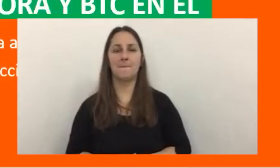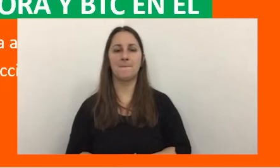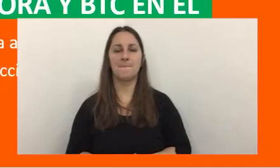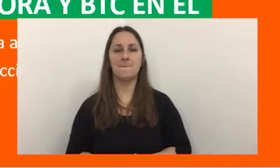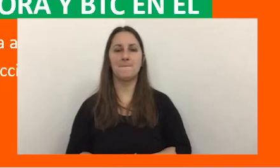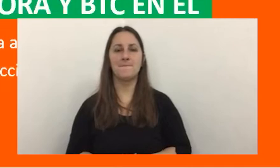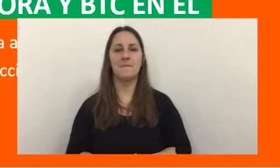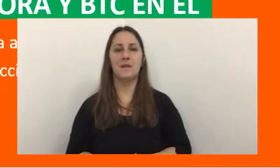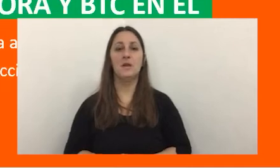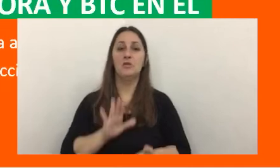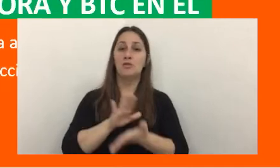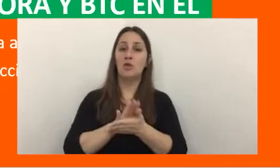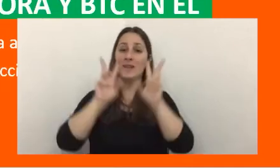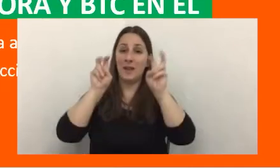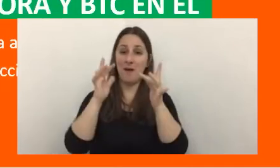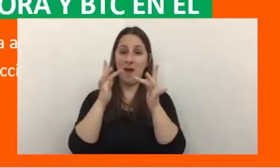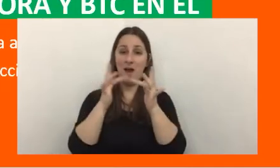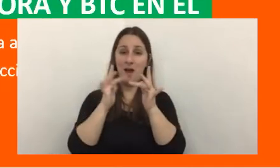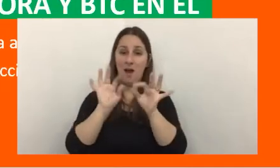la temática de cripto